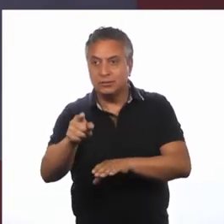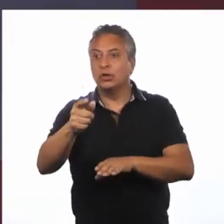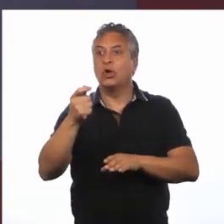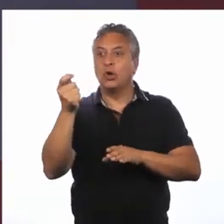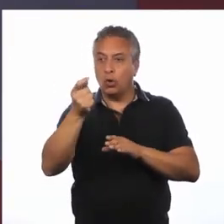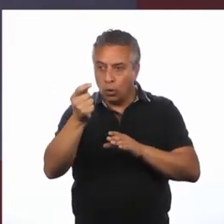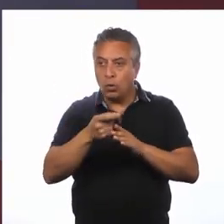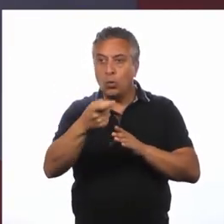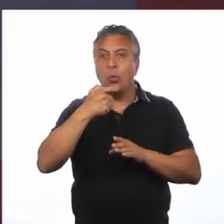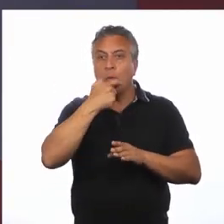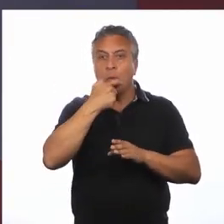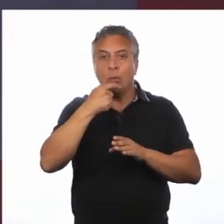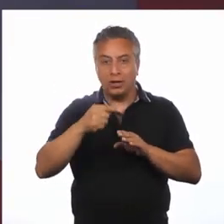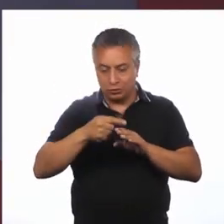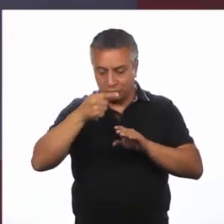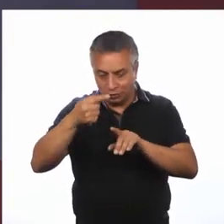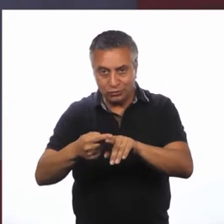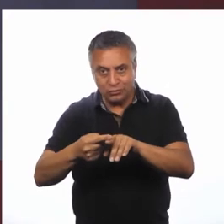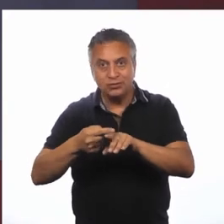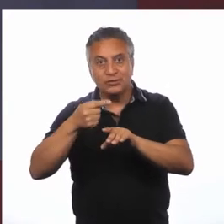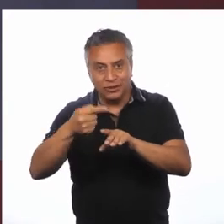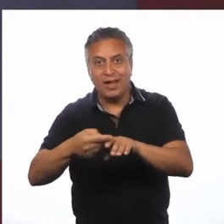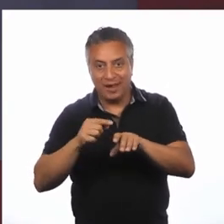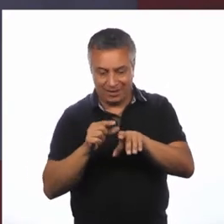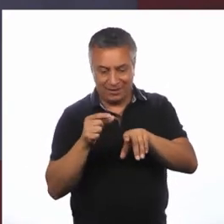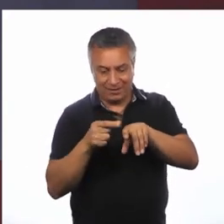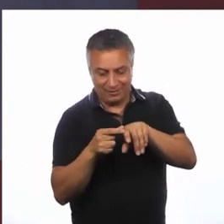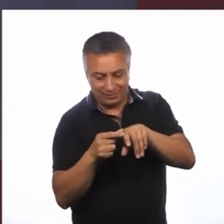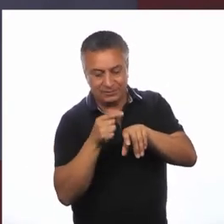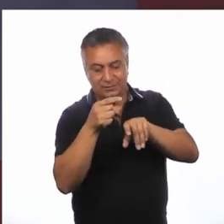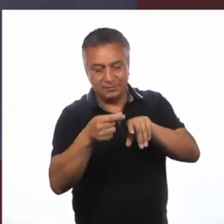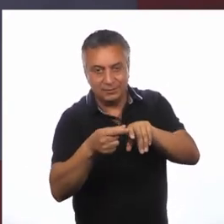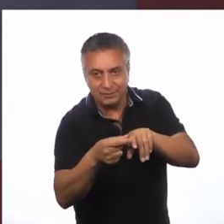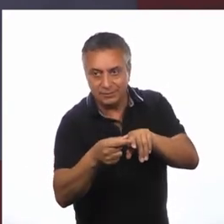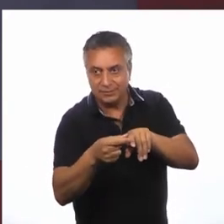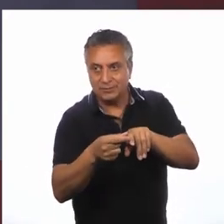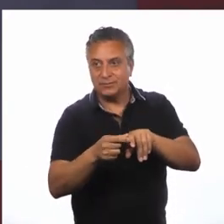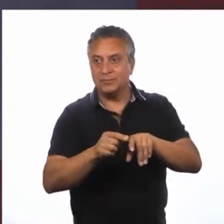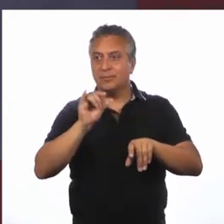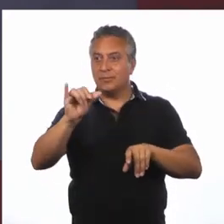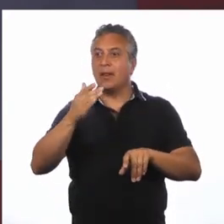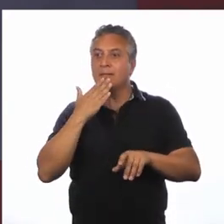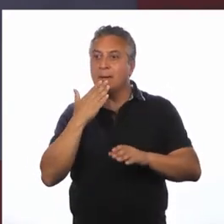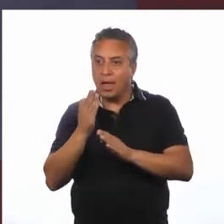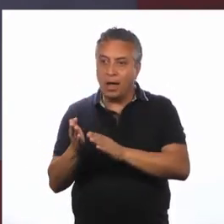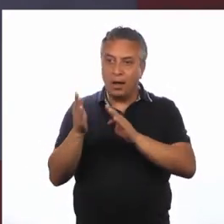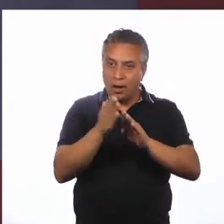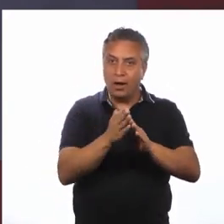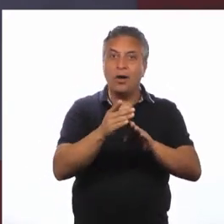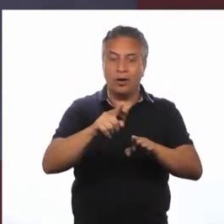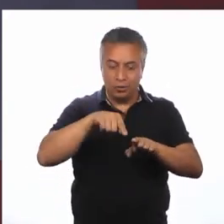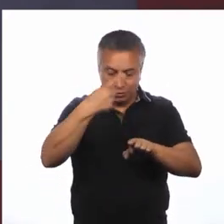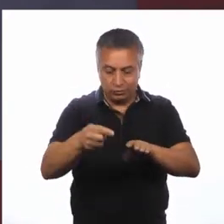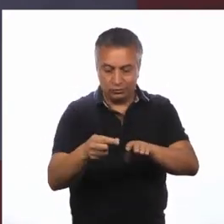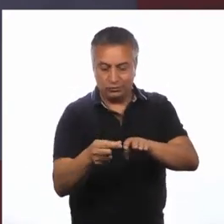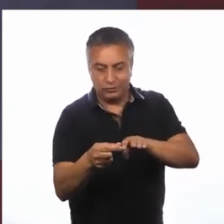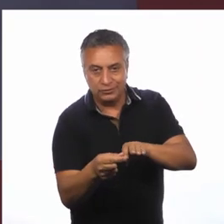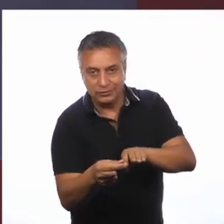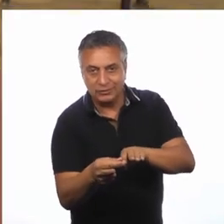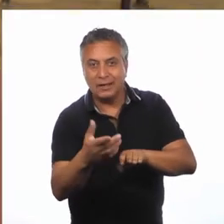Los huesos Que siguen de nuestro dedo Acá Y Continuamos así